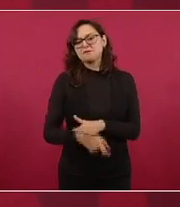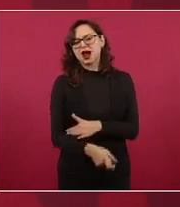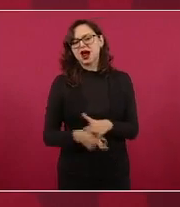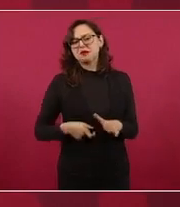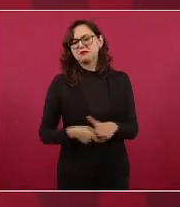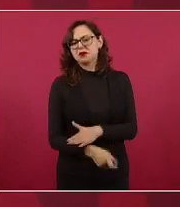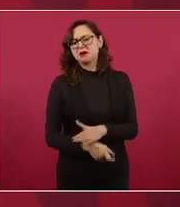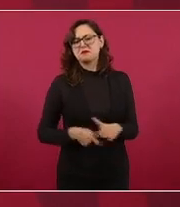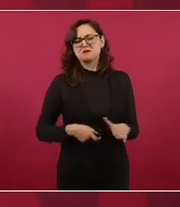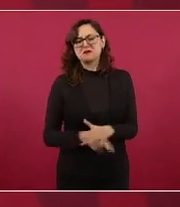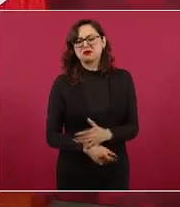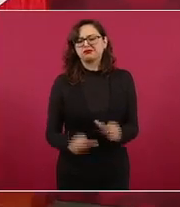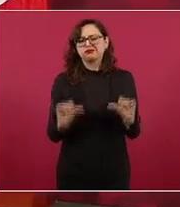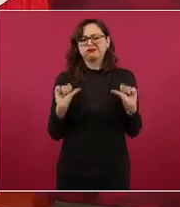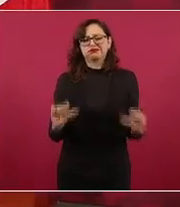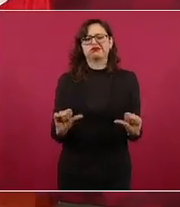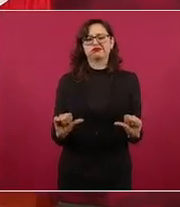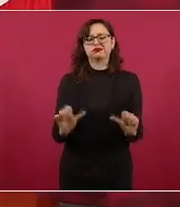entonces